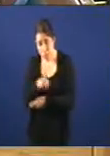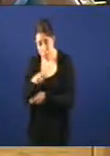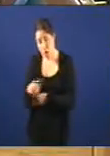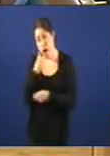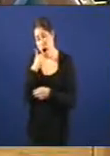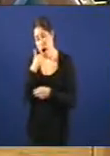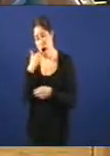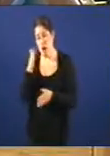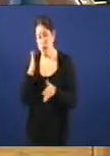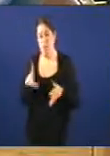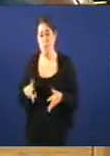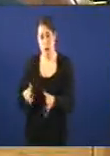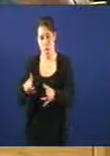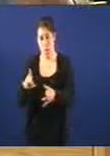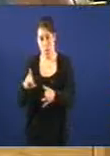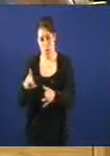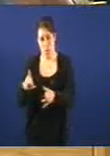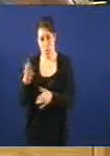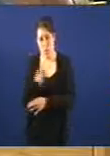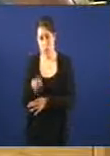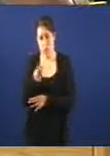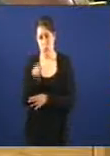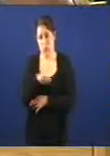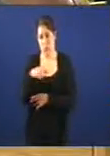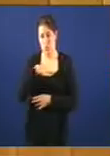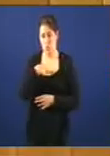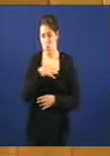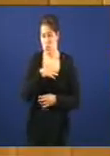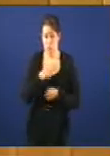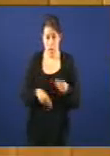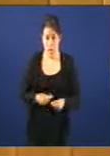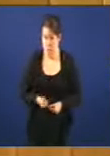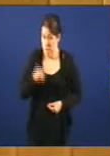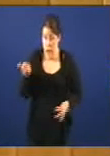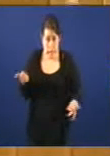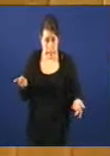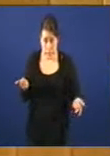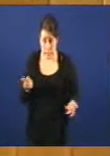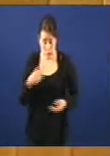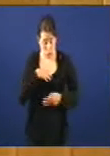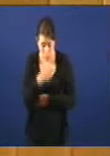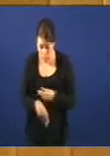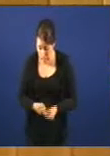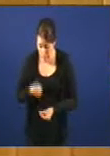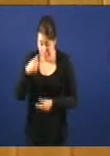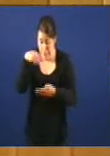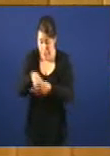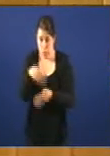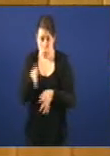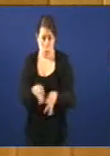recurso a empresa que presentou o recurso eu non podio facerlle máis señor Fajardo eu non vou a intervir na justicia